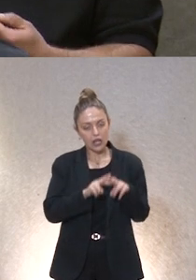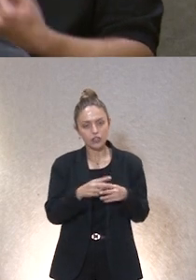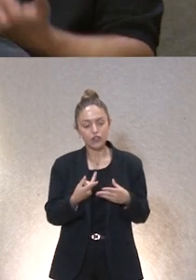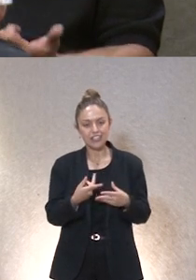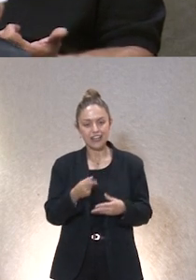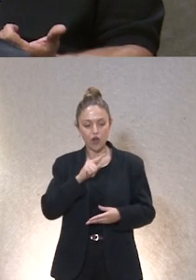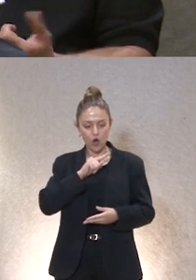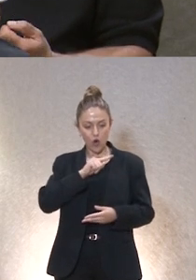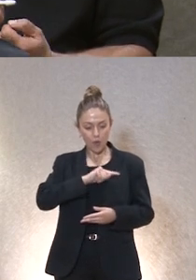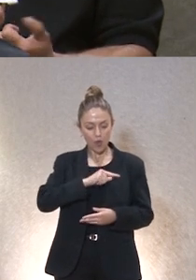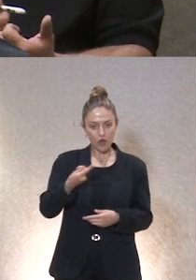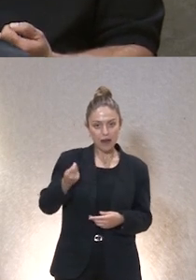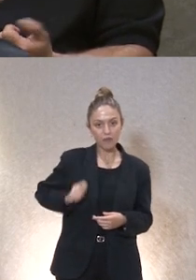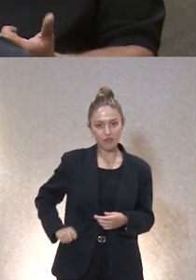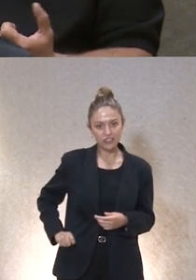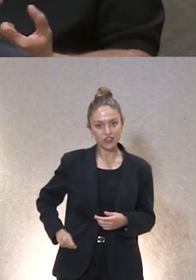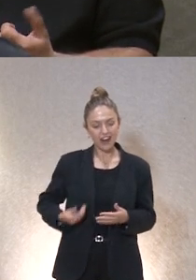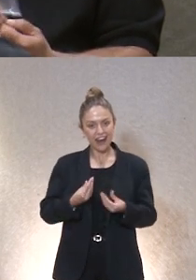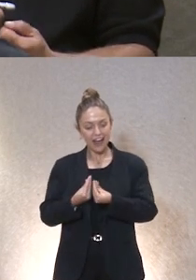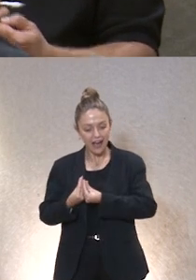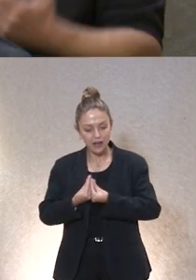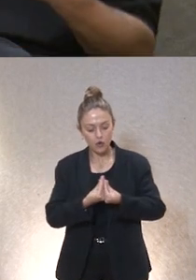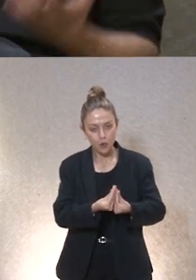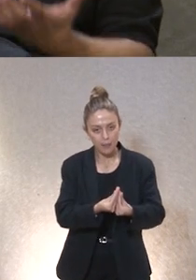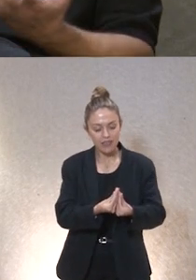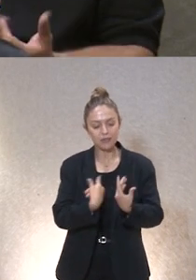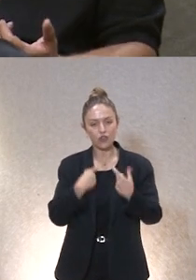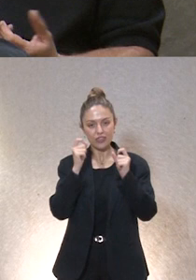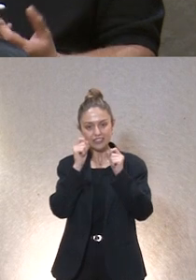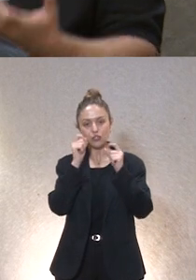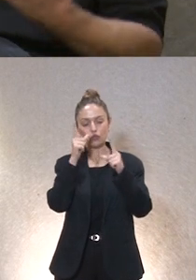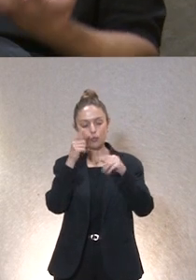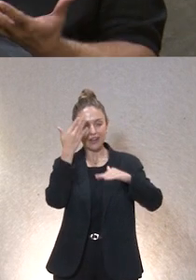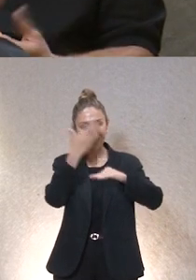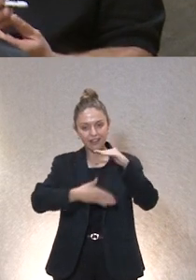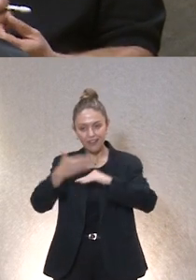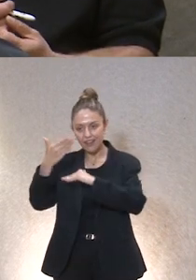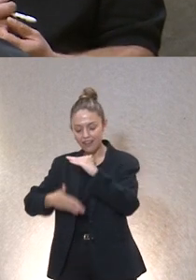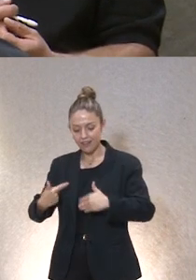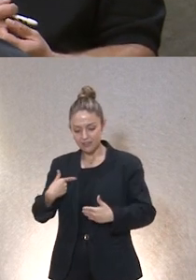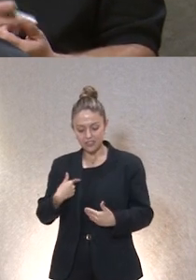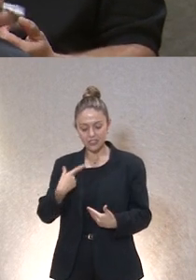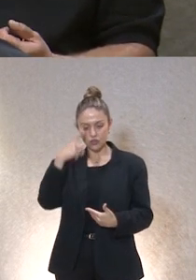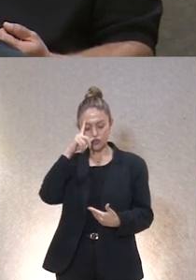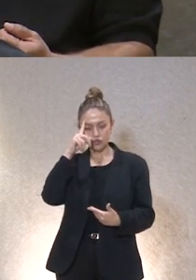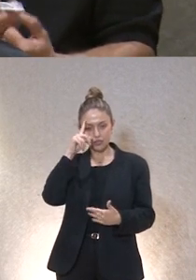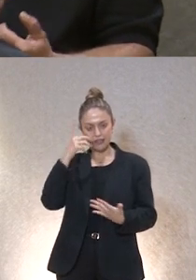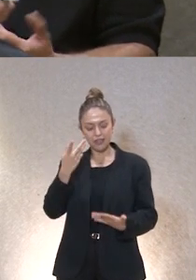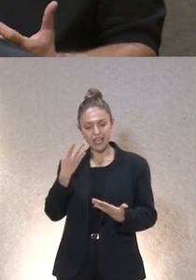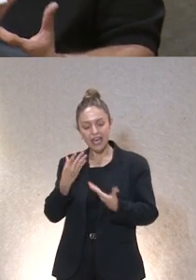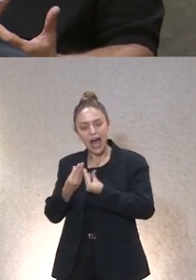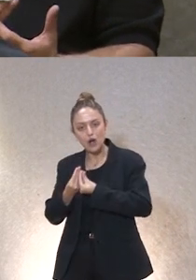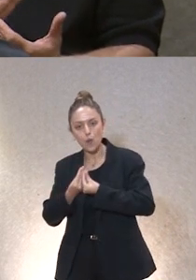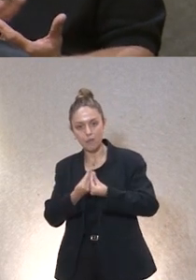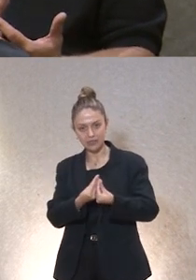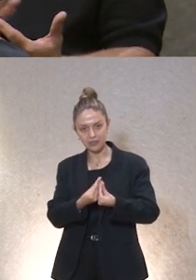a nivel emocional de los profesionales ¿no? en ese descubrir cuántas restricciones estamos aplicando sin ser conscientes y en ese acompañar ¿no?